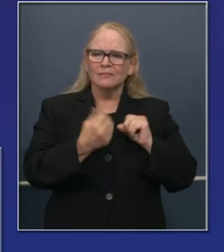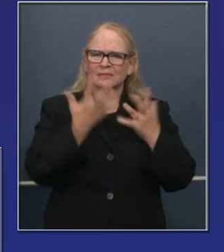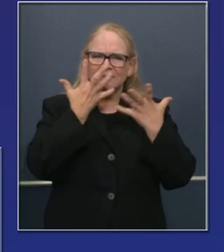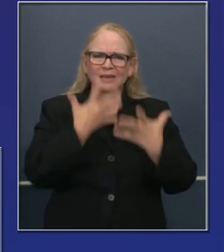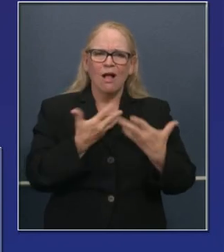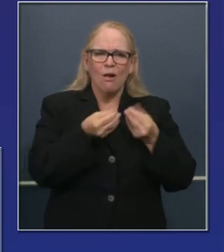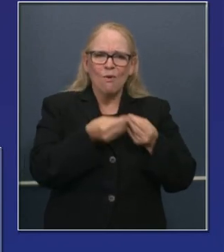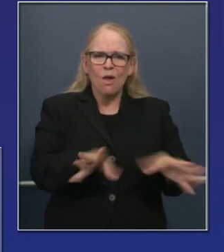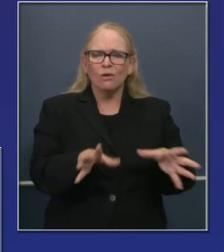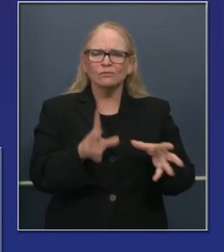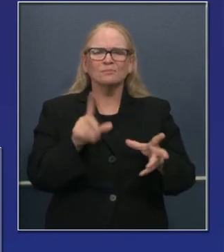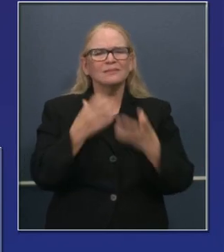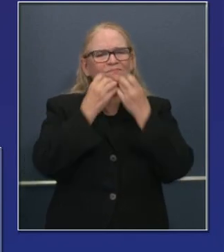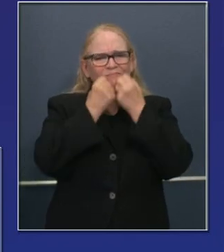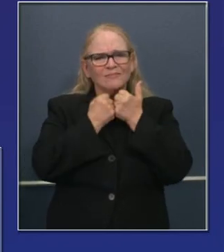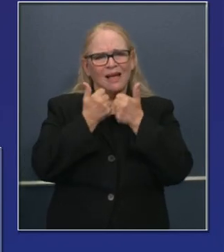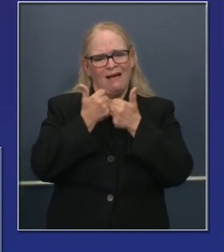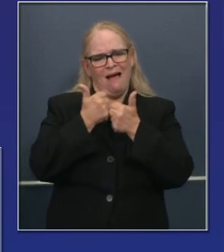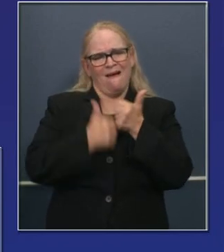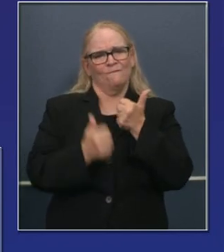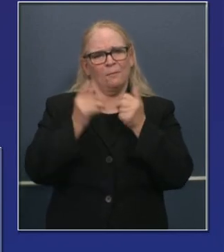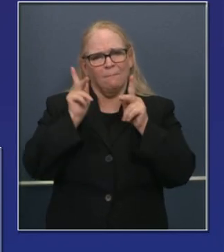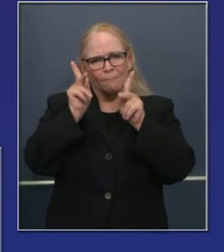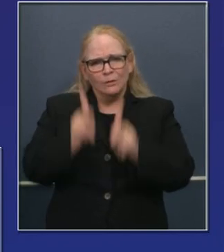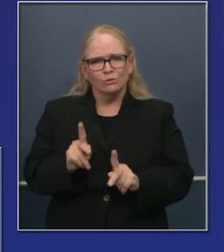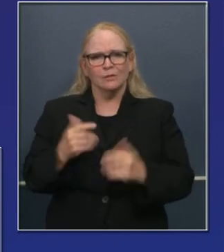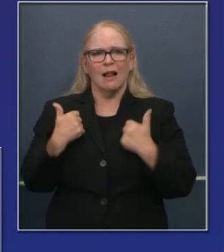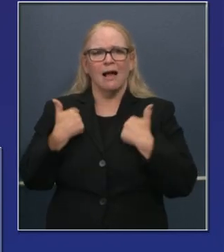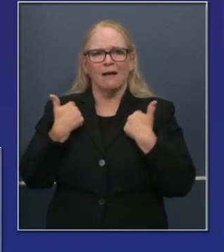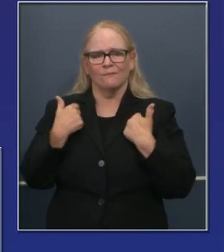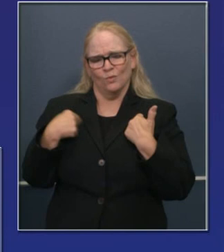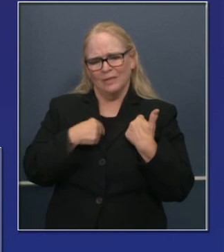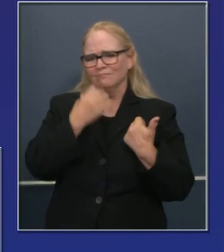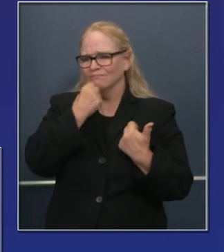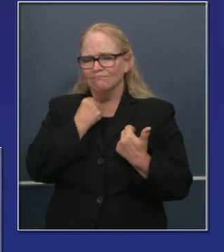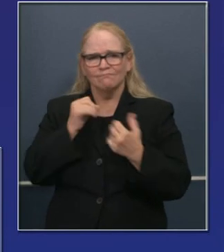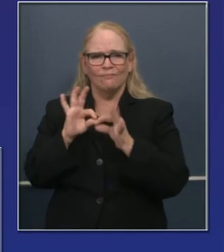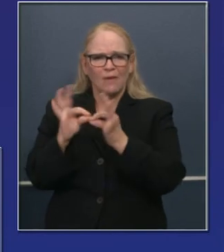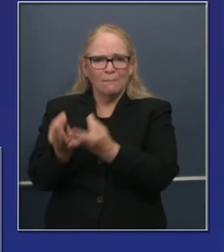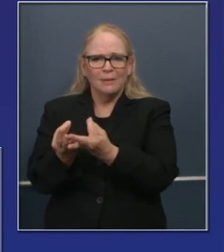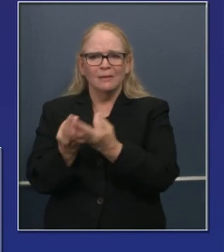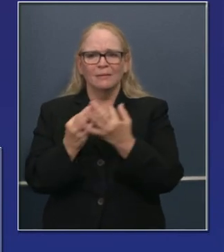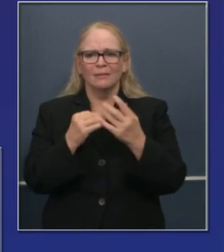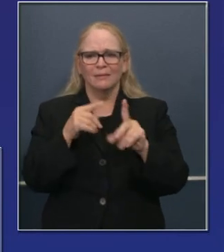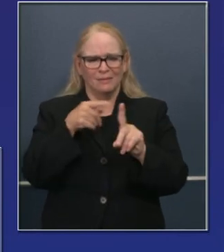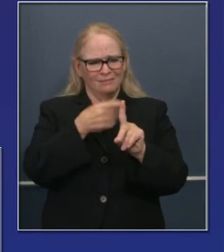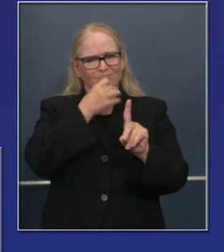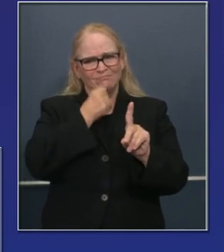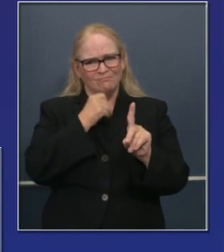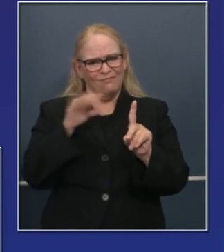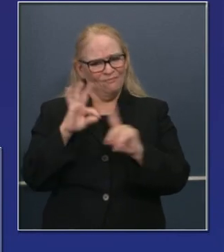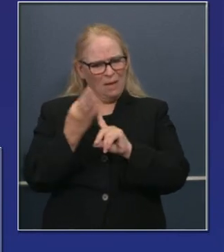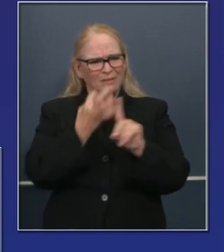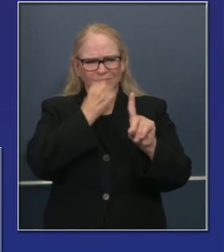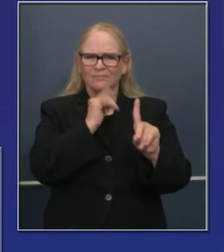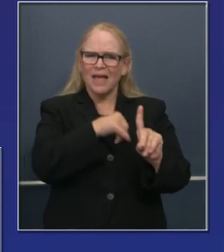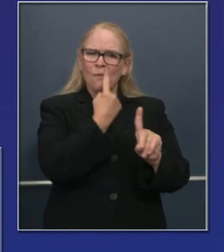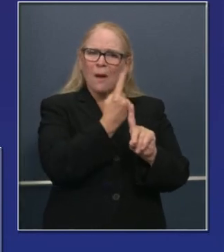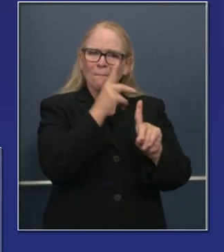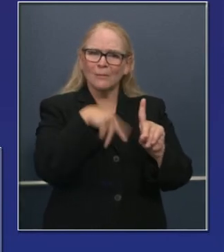que sentimos nuestras condolencias a las familias que han sufrido a través de esta pandemia. Es un recordatorio triste,